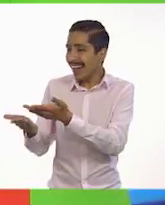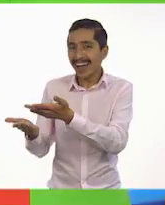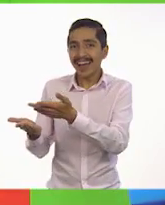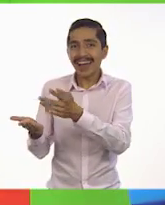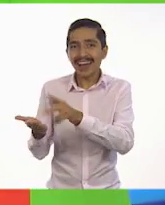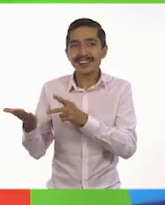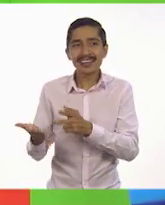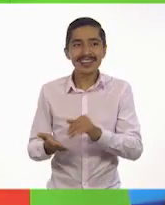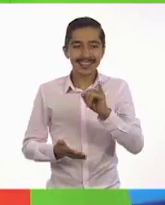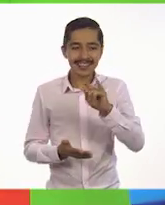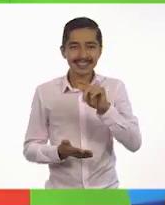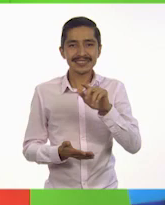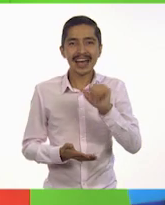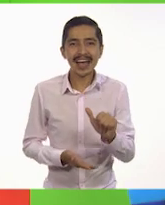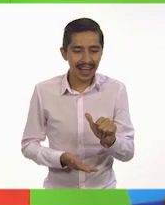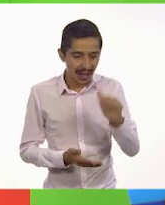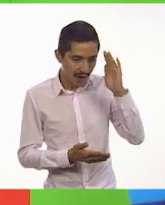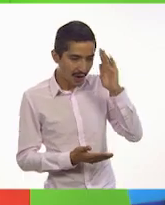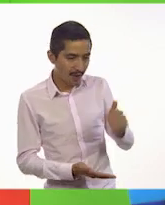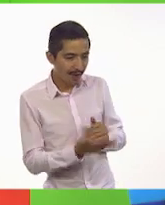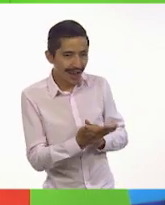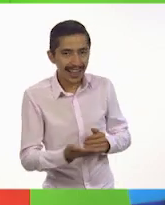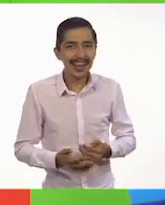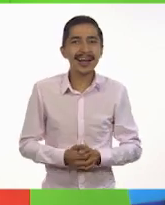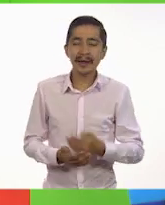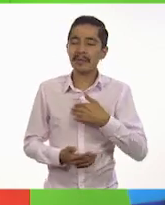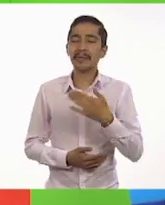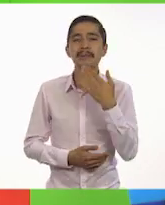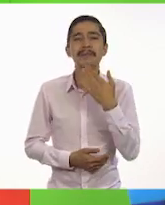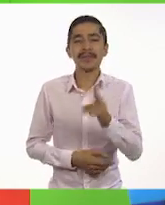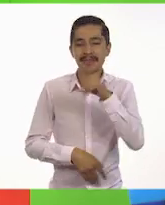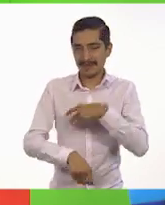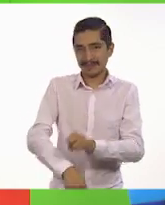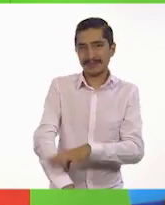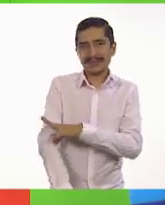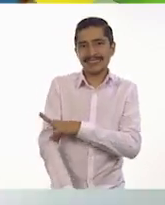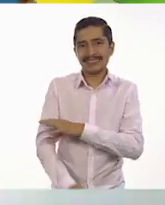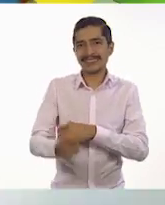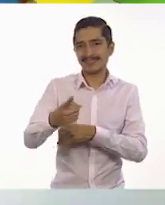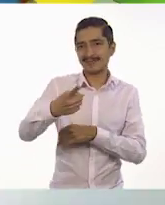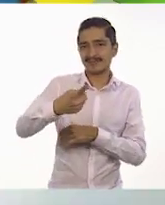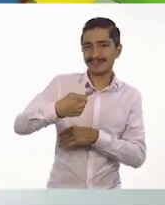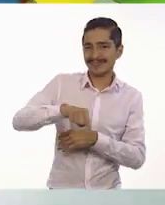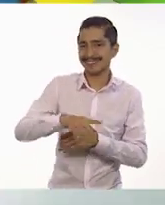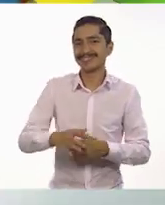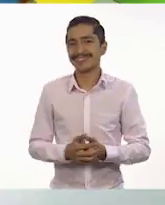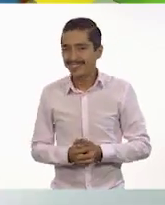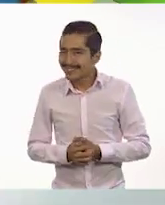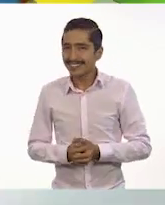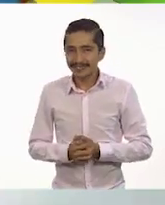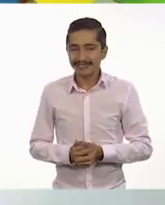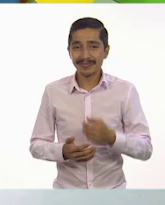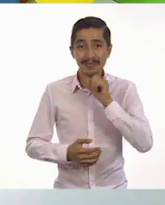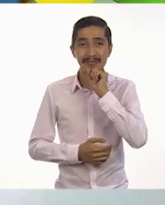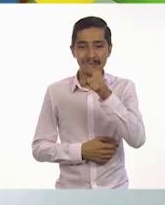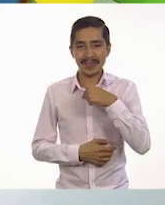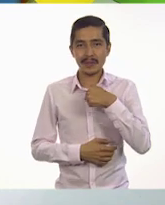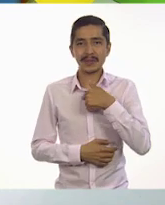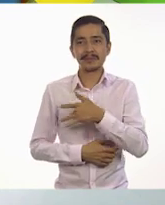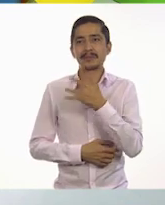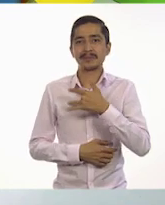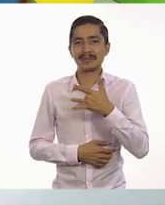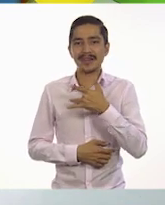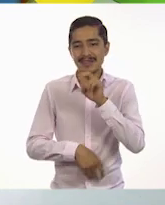más. Hola Isa, ¿cómo estás? Hola, estoy muy bien, muy emocionada de estar con ustedes. A nosotros también nos da mucha